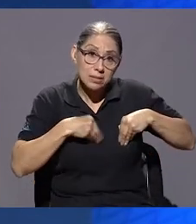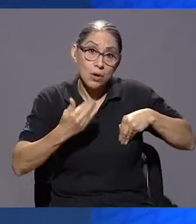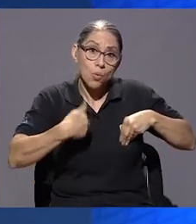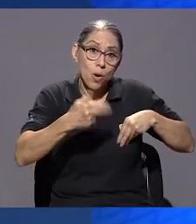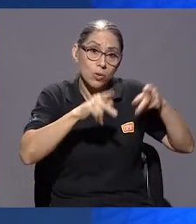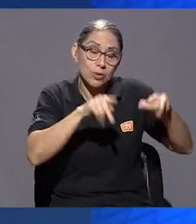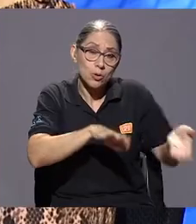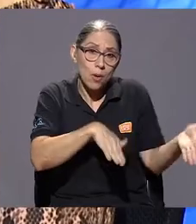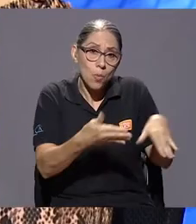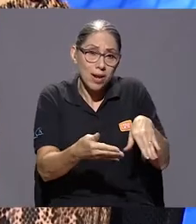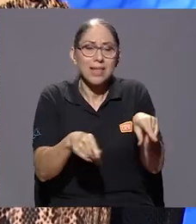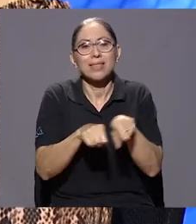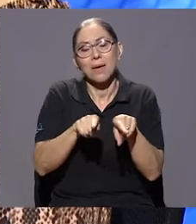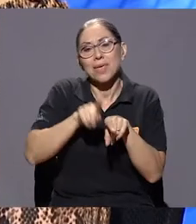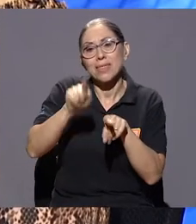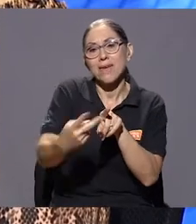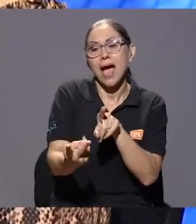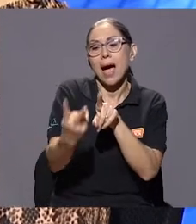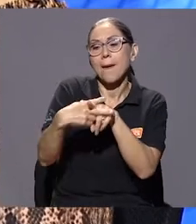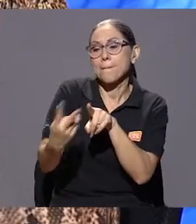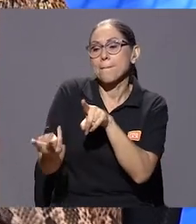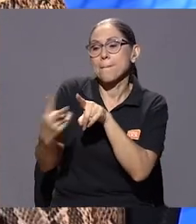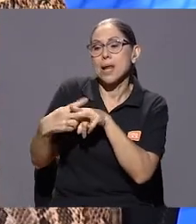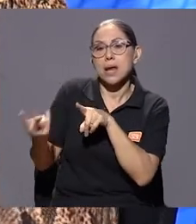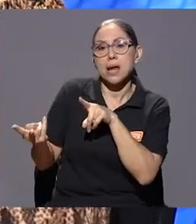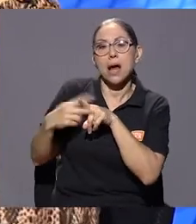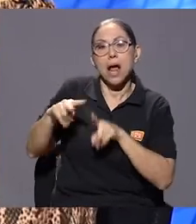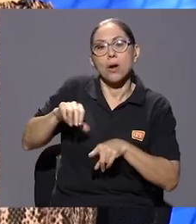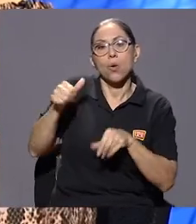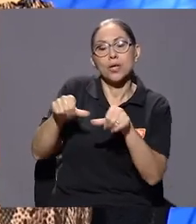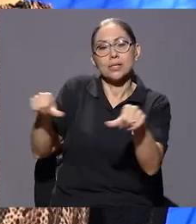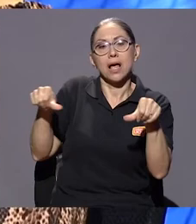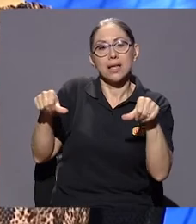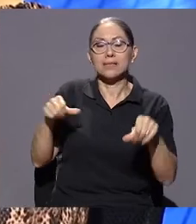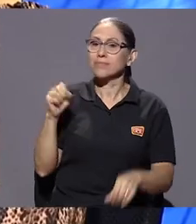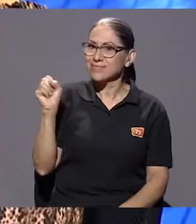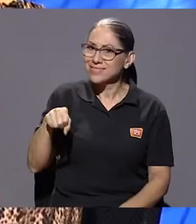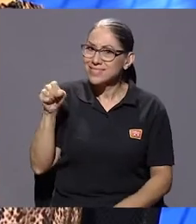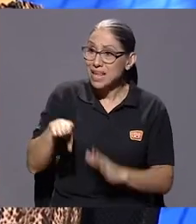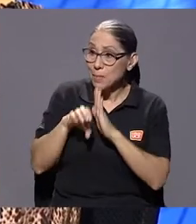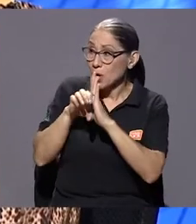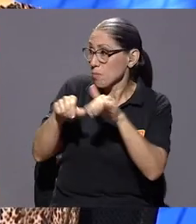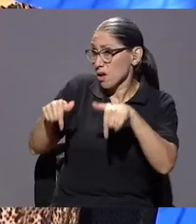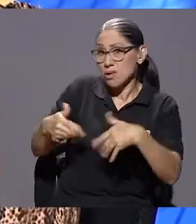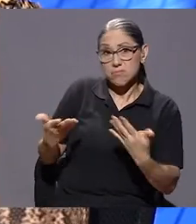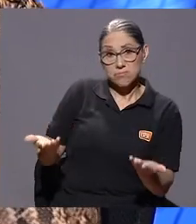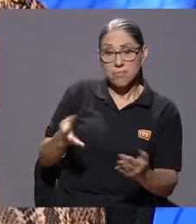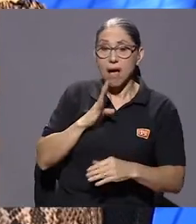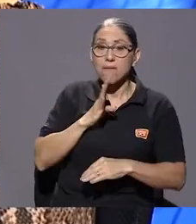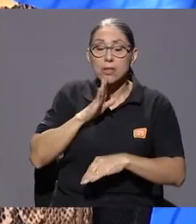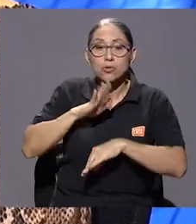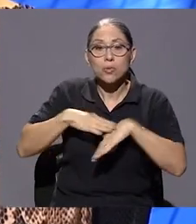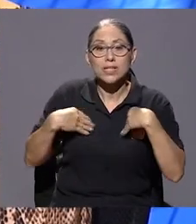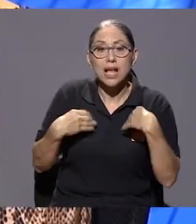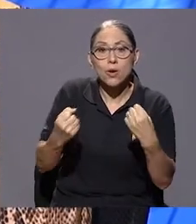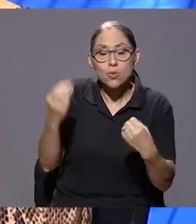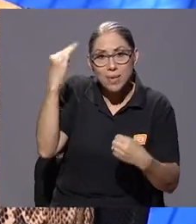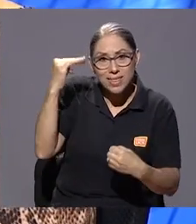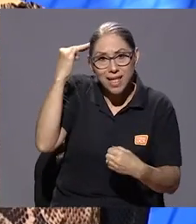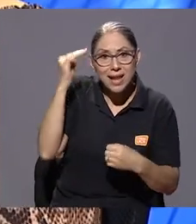lo debemos aplicar en otros ámbitos de la vida. Sí, ese mismo proceso es tener espacios como estos donde hablemos de salud mental, donde se invita a profesionales en